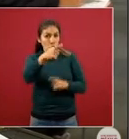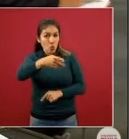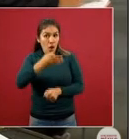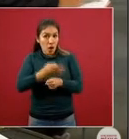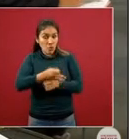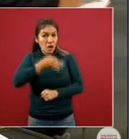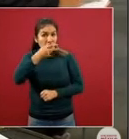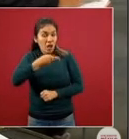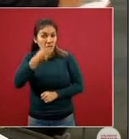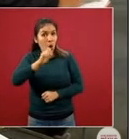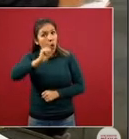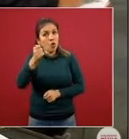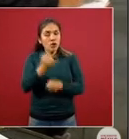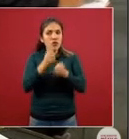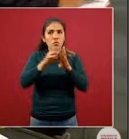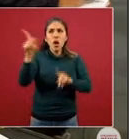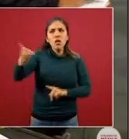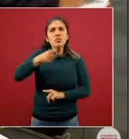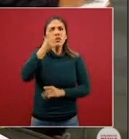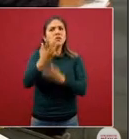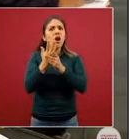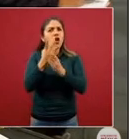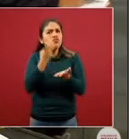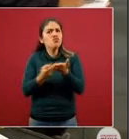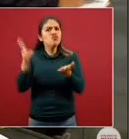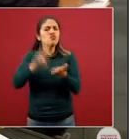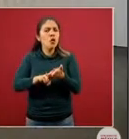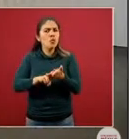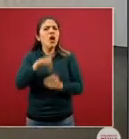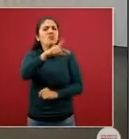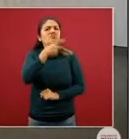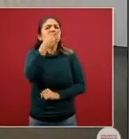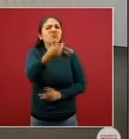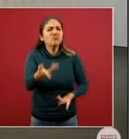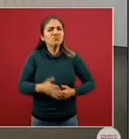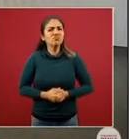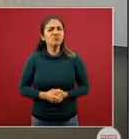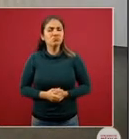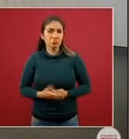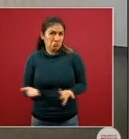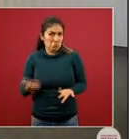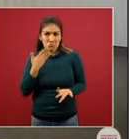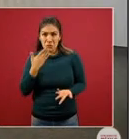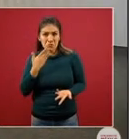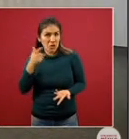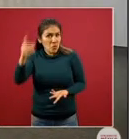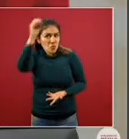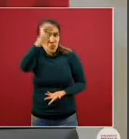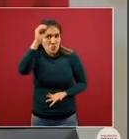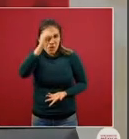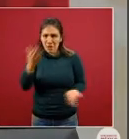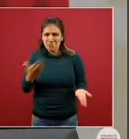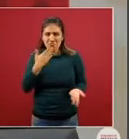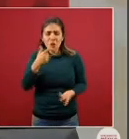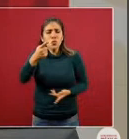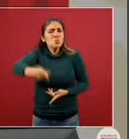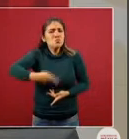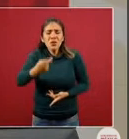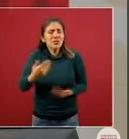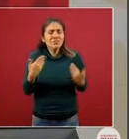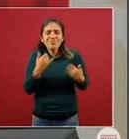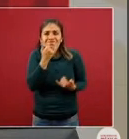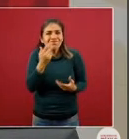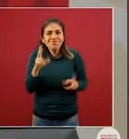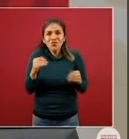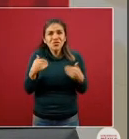ella dice que tiene casi el doble y se los ha reportado que dice usted a eso pues que qué bueno que opine perfecto pero cuál es la pregunta no me queda claro